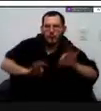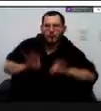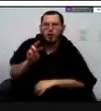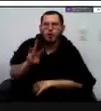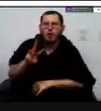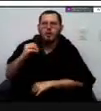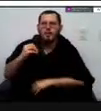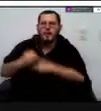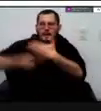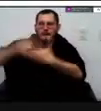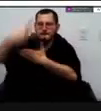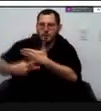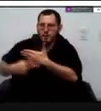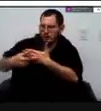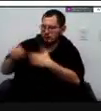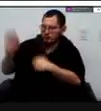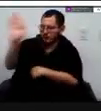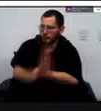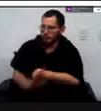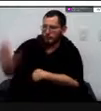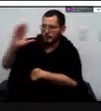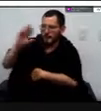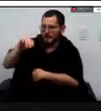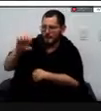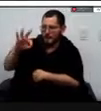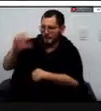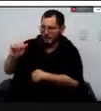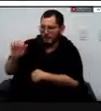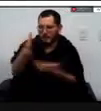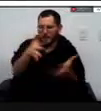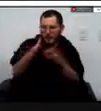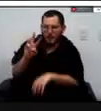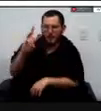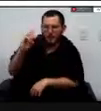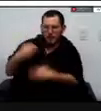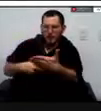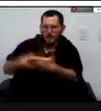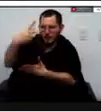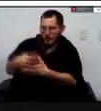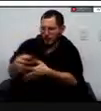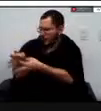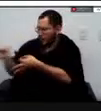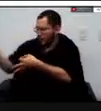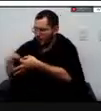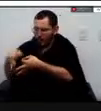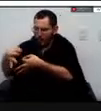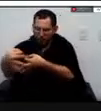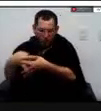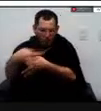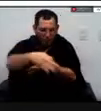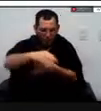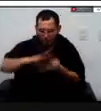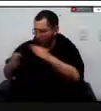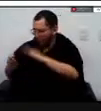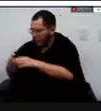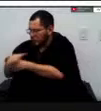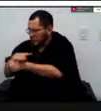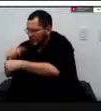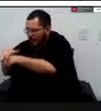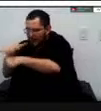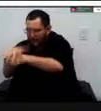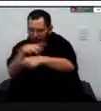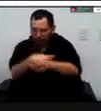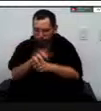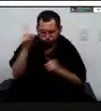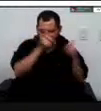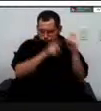listos para entrar a resolver los problemas de esas comunidades afectadas dentro del marco general de